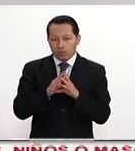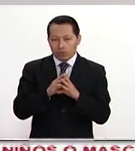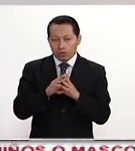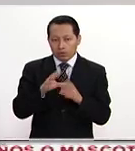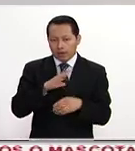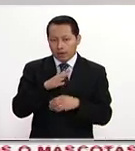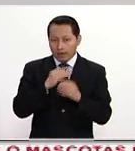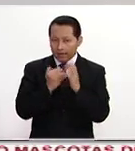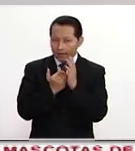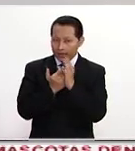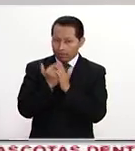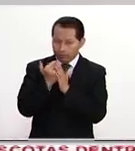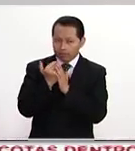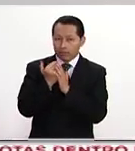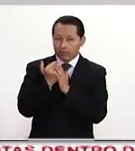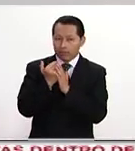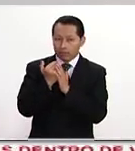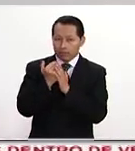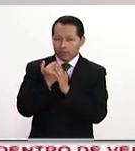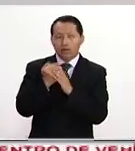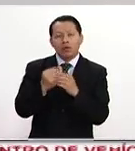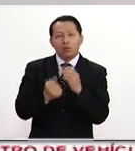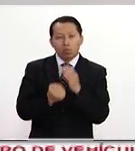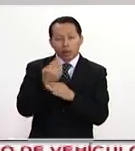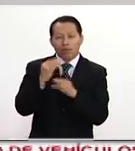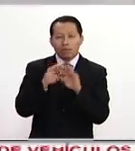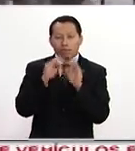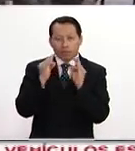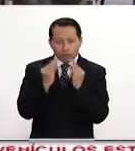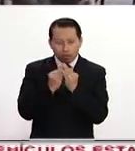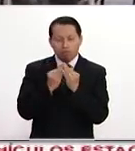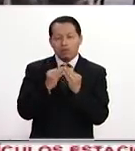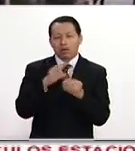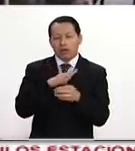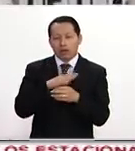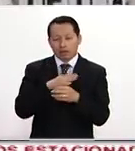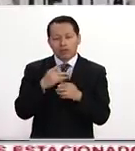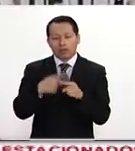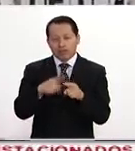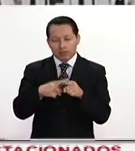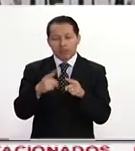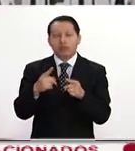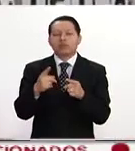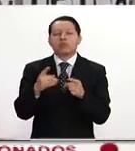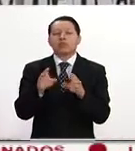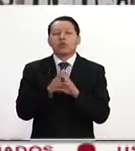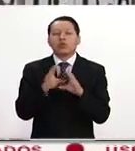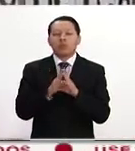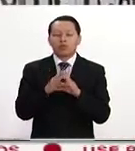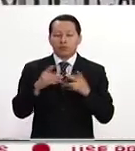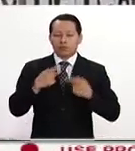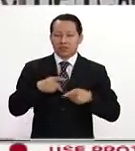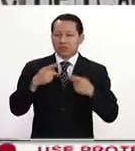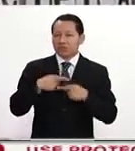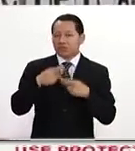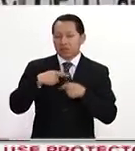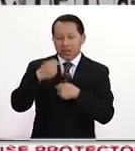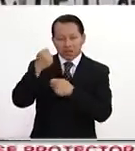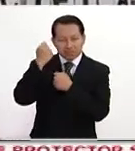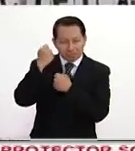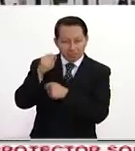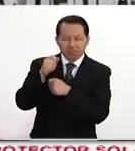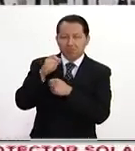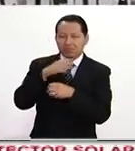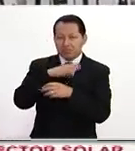escala a nuevas formas, existen nuevos tipos de descontento, de protesta y también